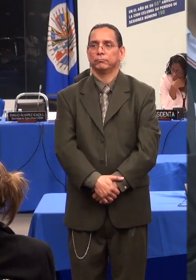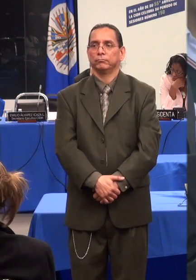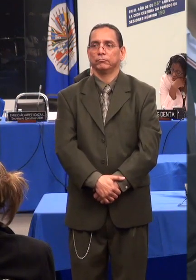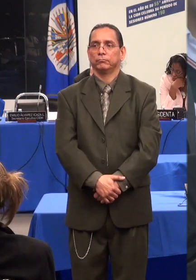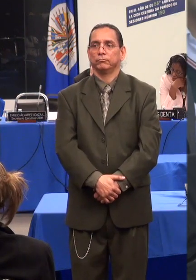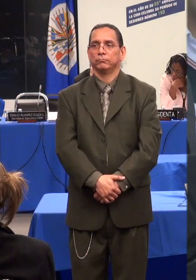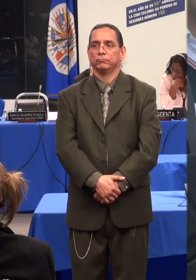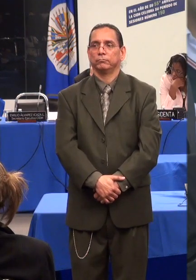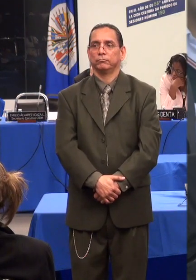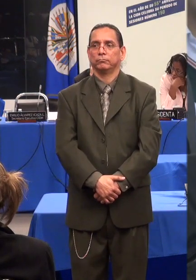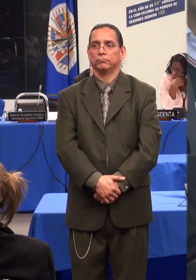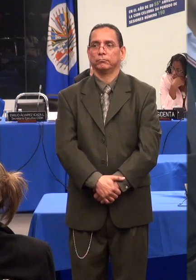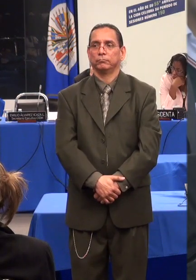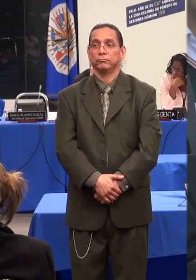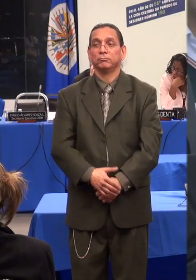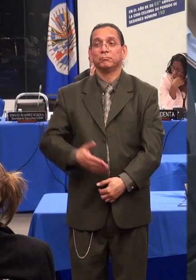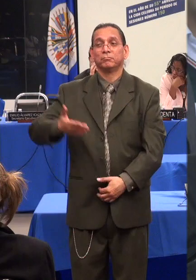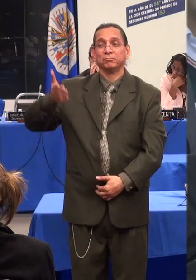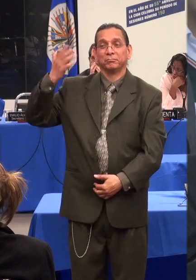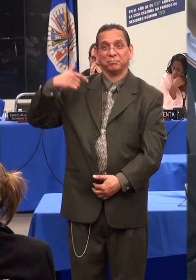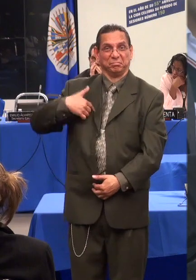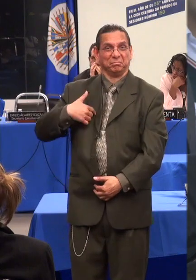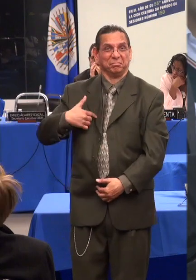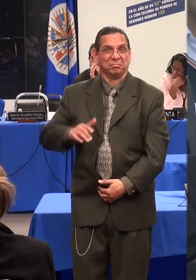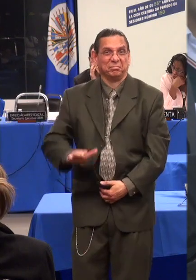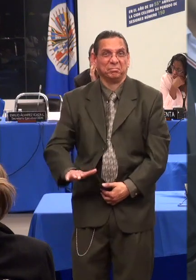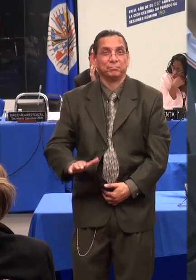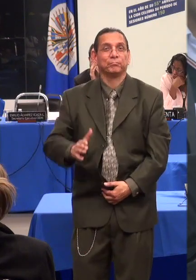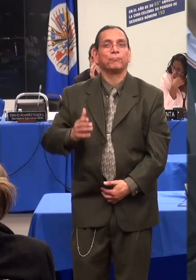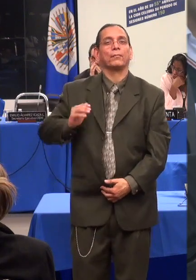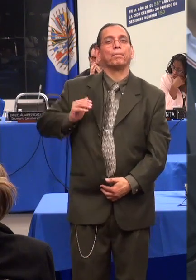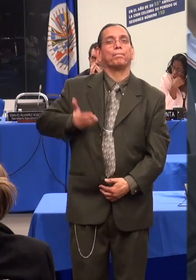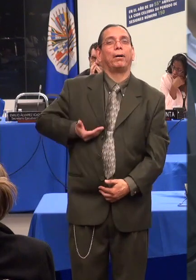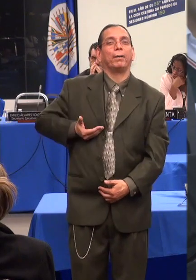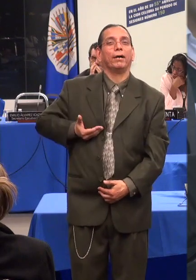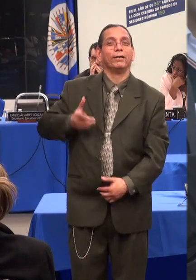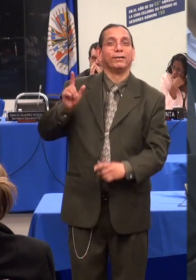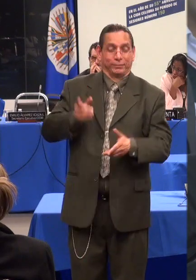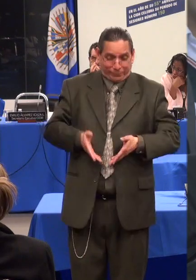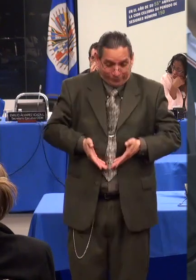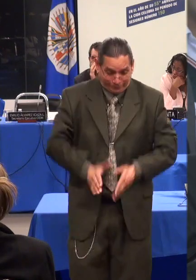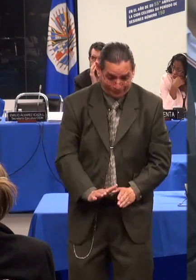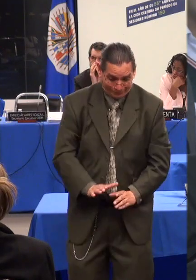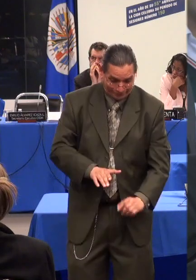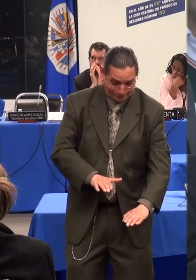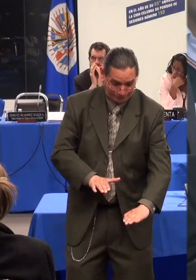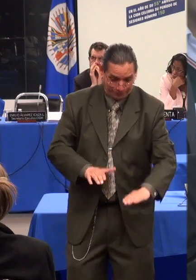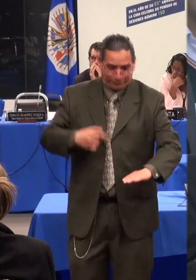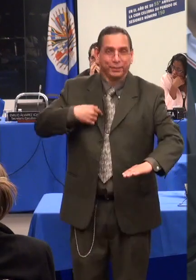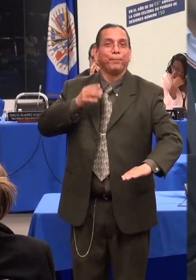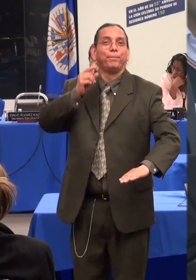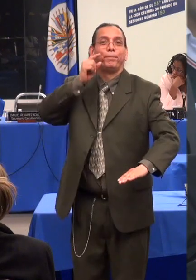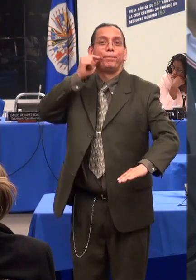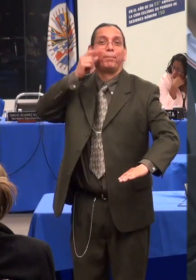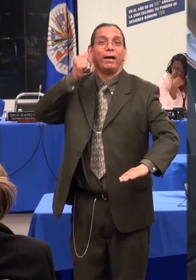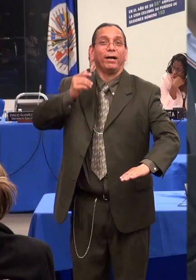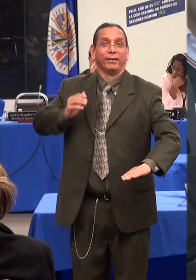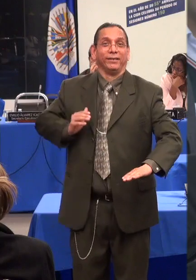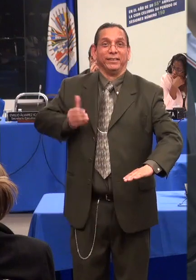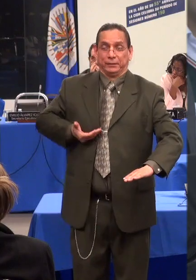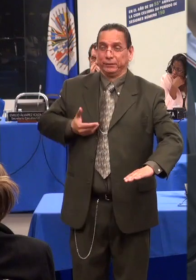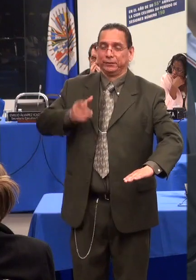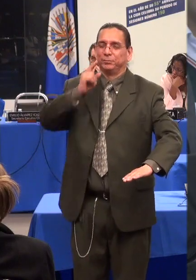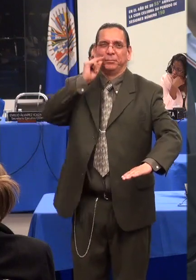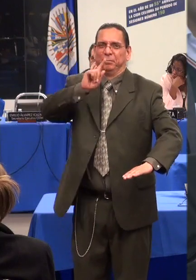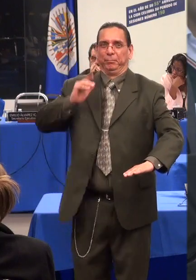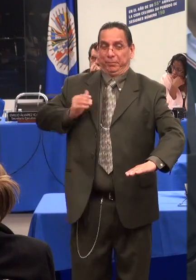padres querían tener un diagnóstico sobre mi discapacidad, me llevaron a una cita con un neurólogo especializado y él les dijo